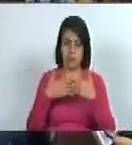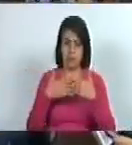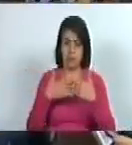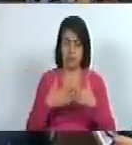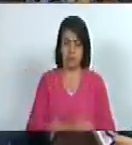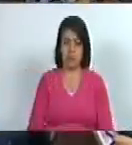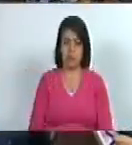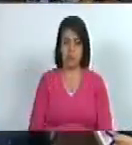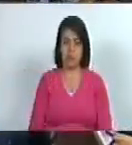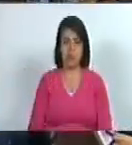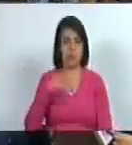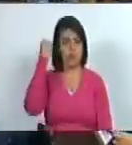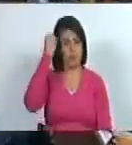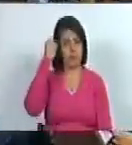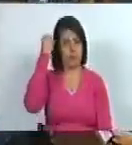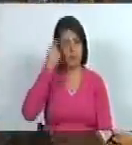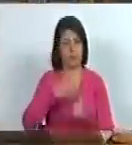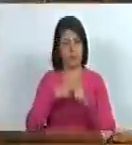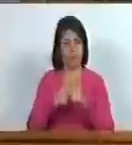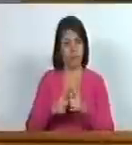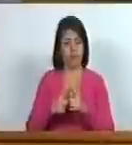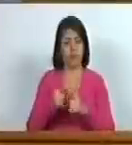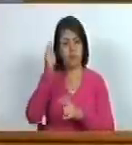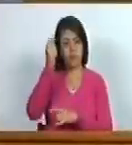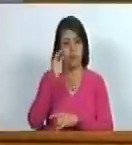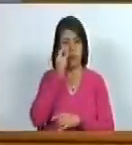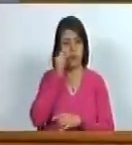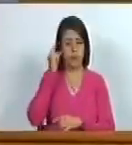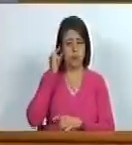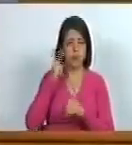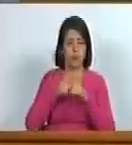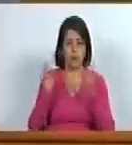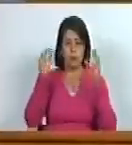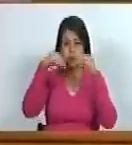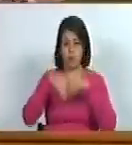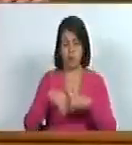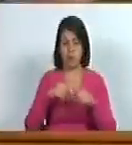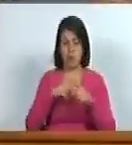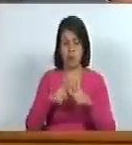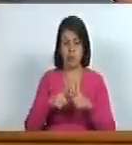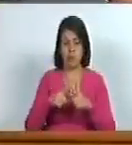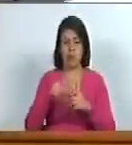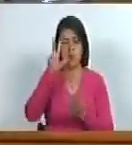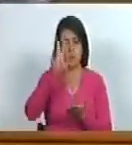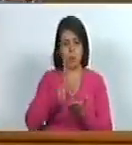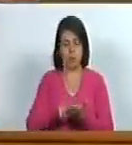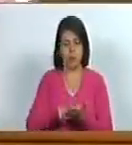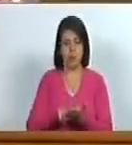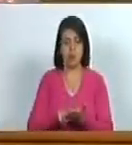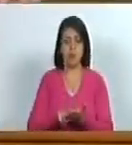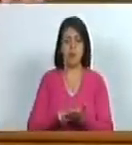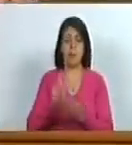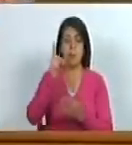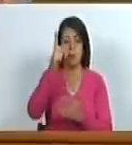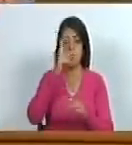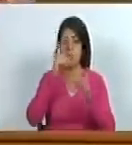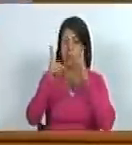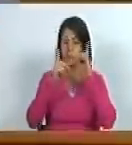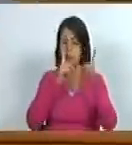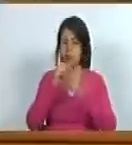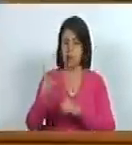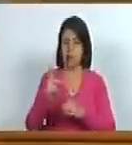en consideración las diputadas y diputados que estén de acuerdo con aprobar en primera